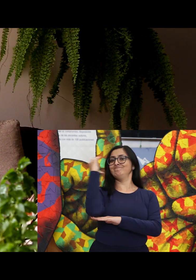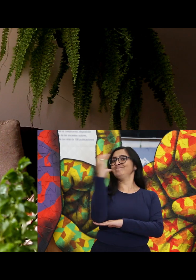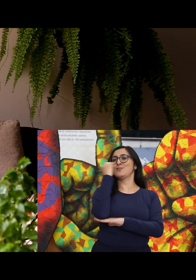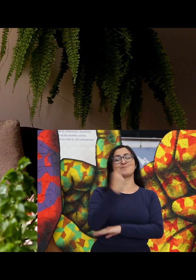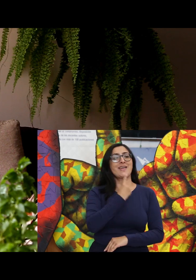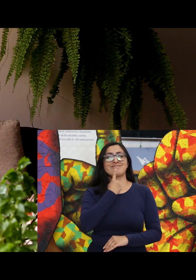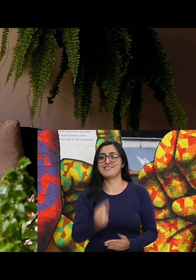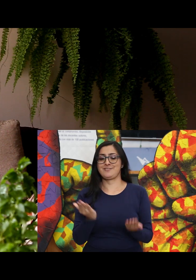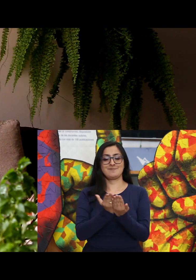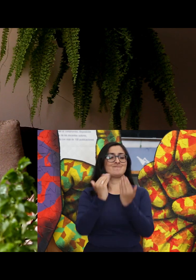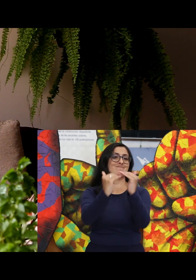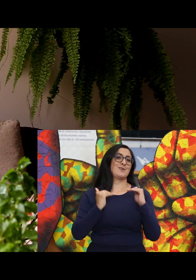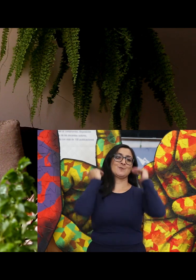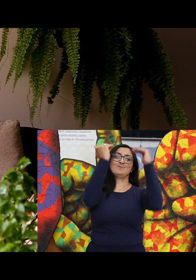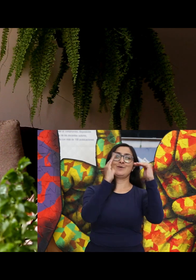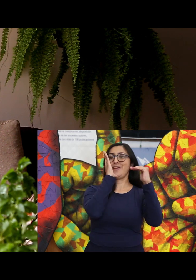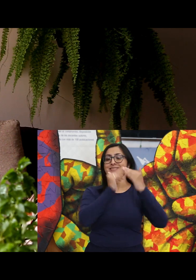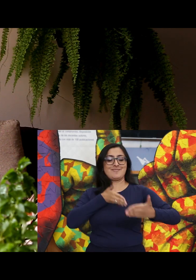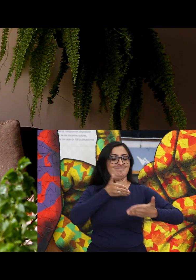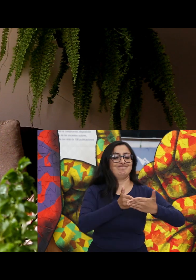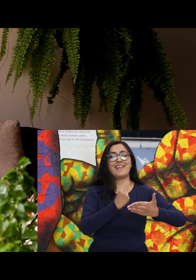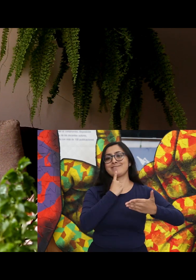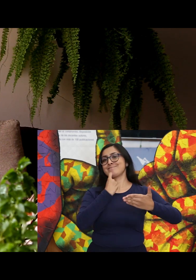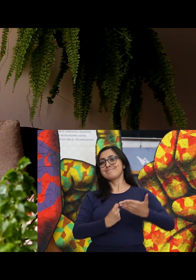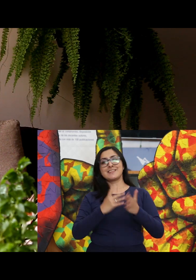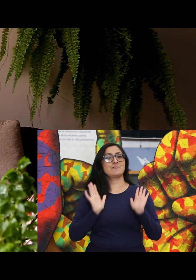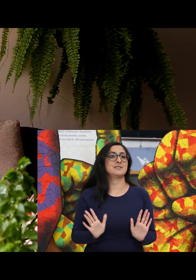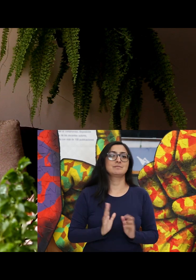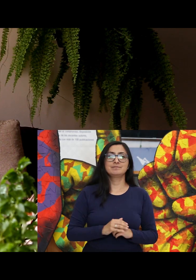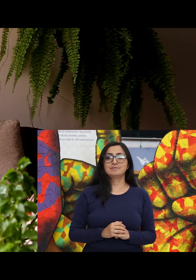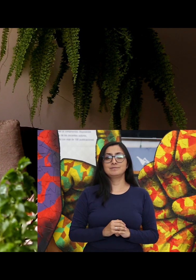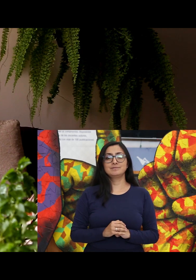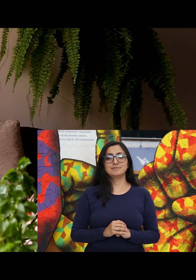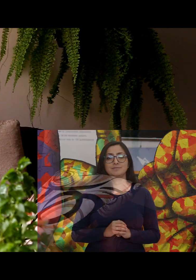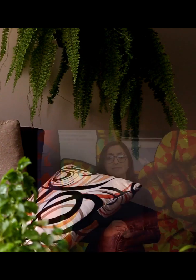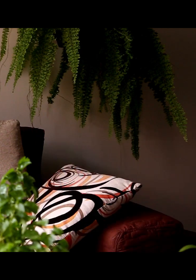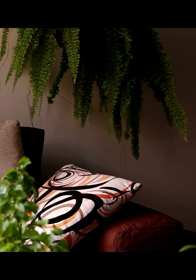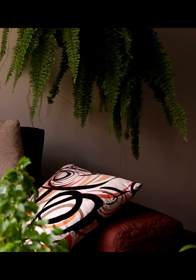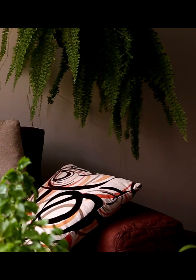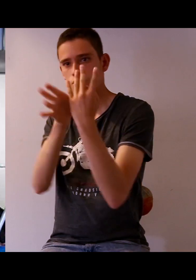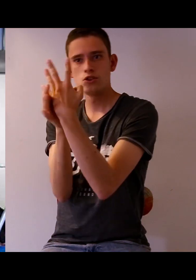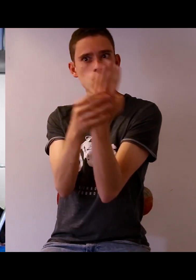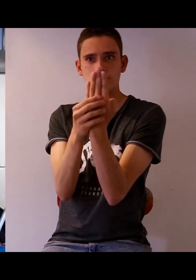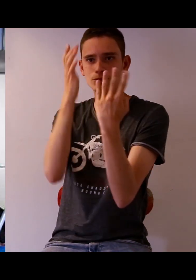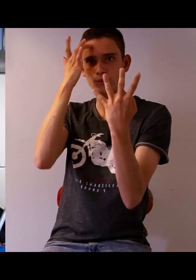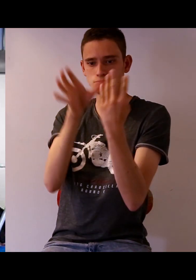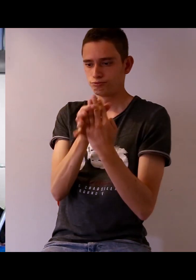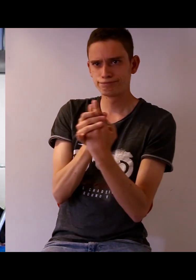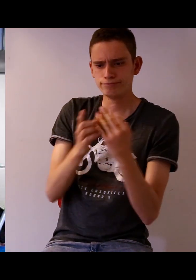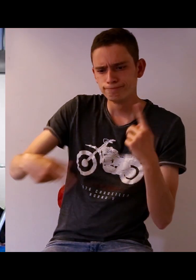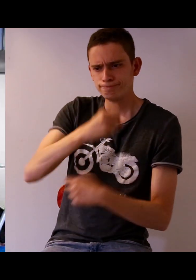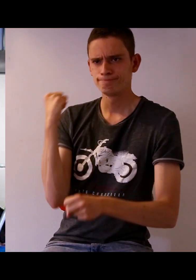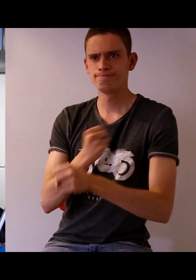las limitaciones de estudio, sobre todo superior, son muy limitadas aquí. Nos escogieron